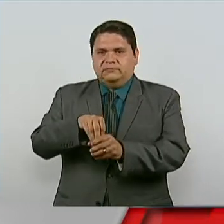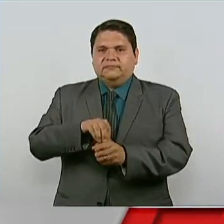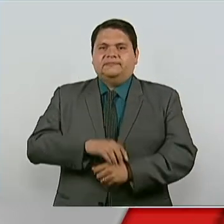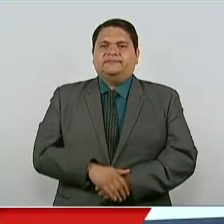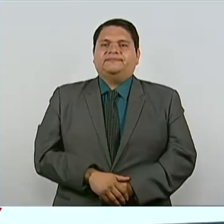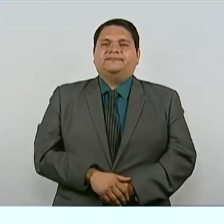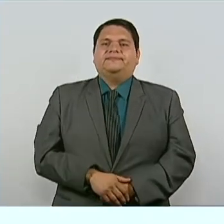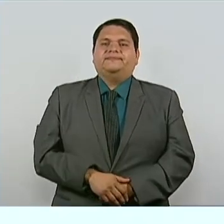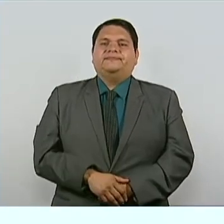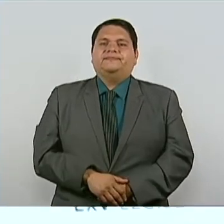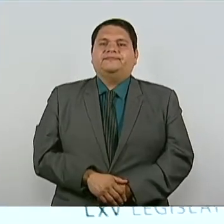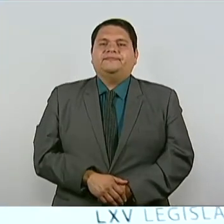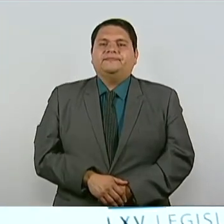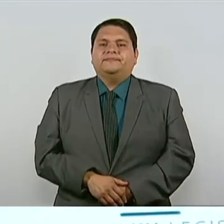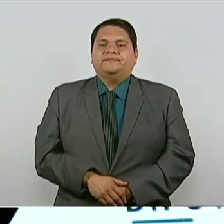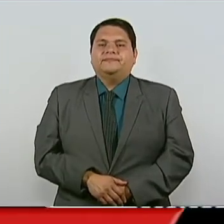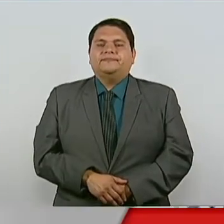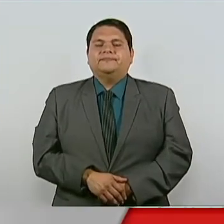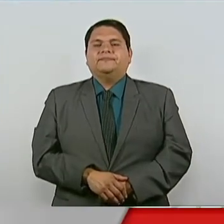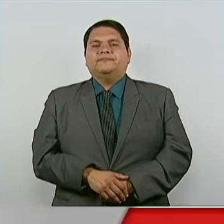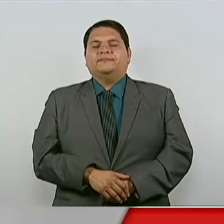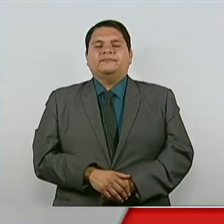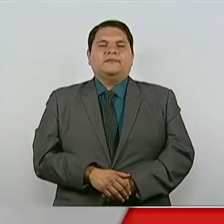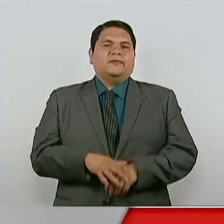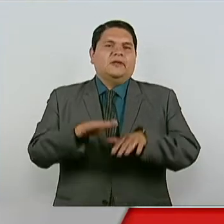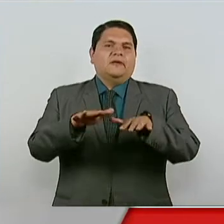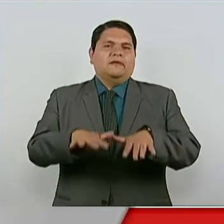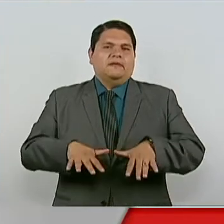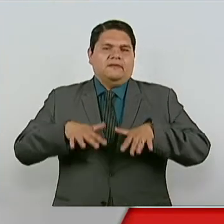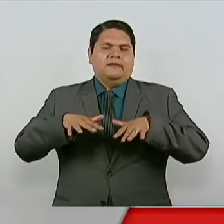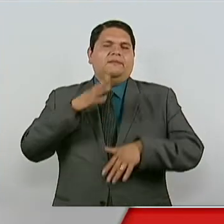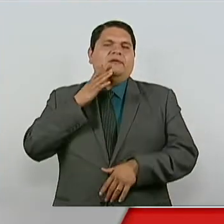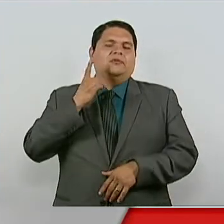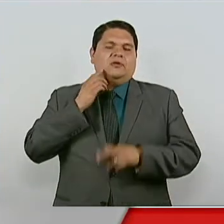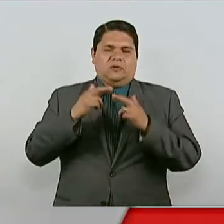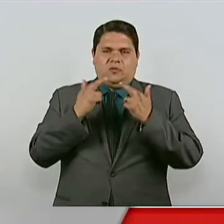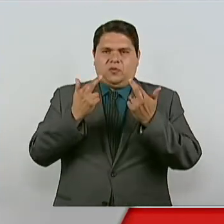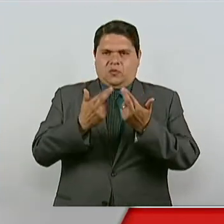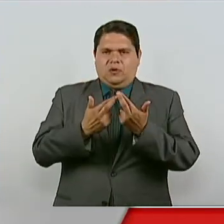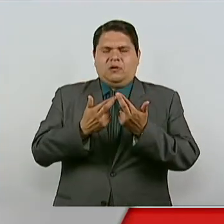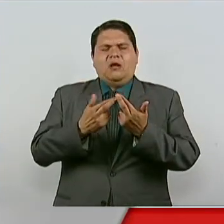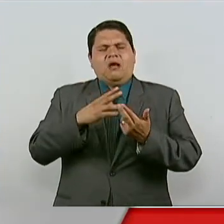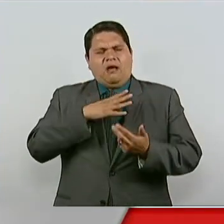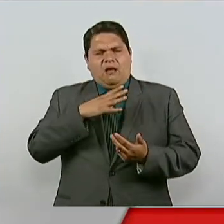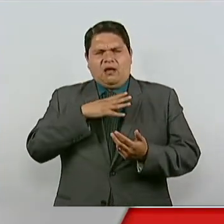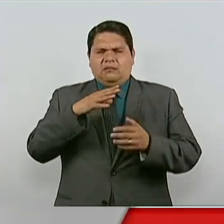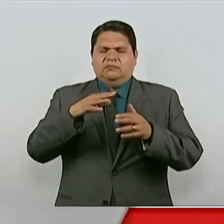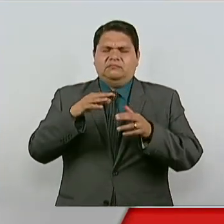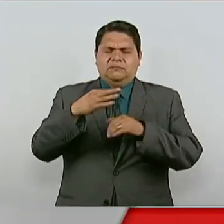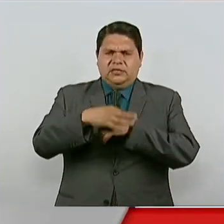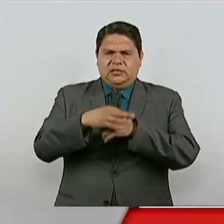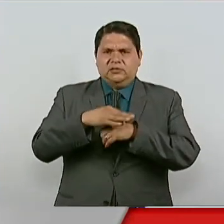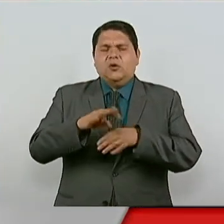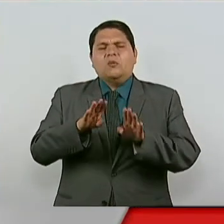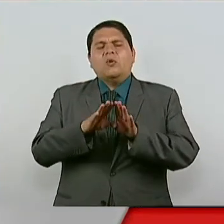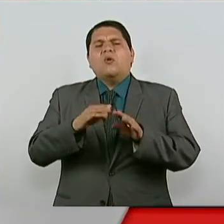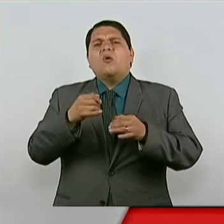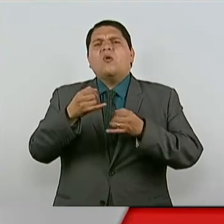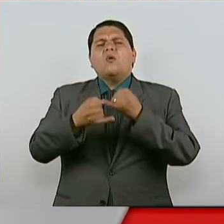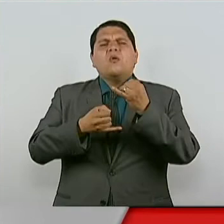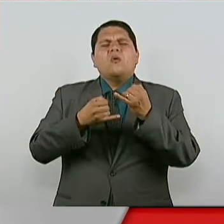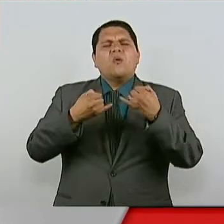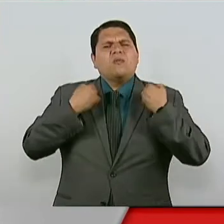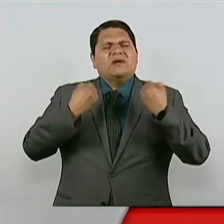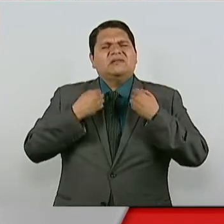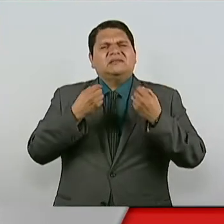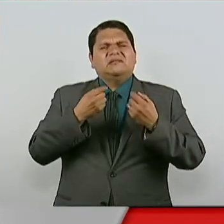Durante el foro que se llevó a cabo precisamente en el Palacio Legislativo de San Lázaro, jóvenes y trabajadores de aplicaciones expresaron cuáles son las